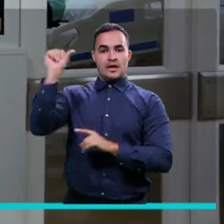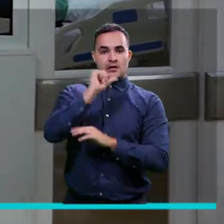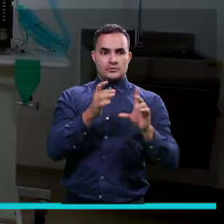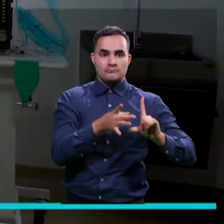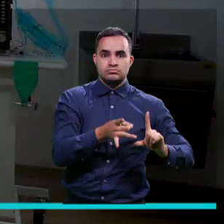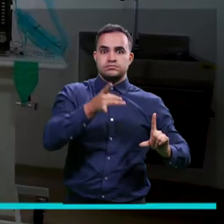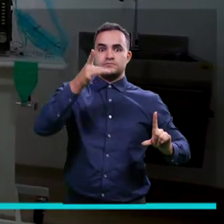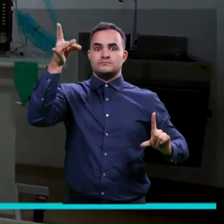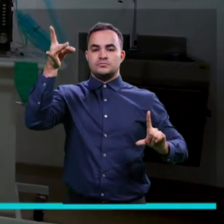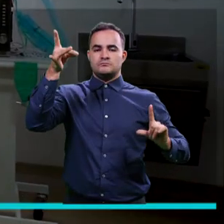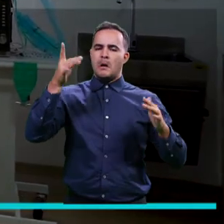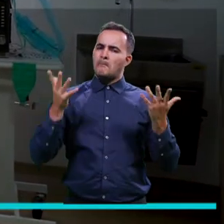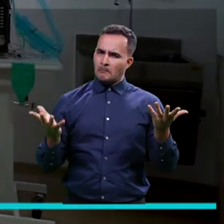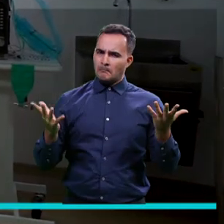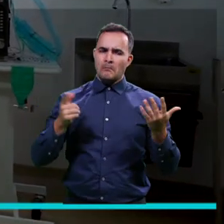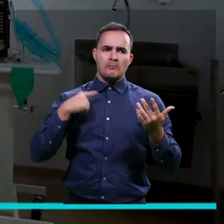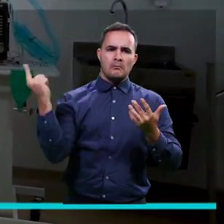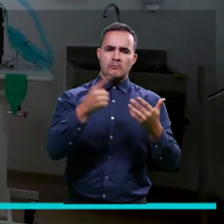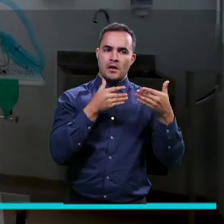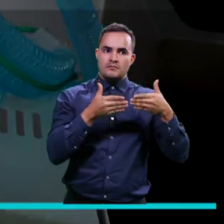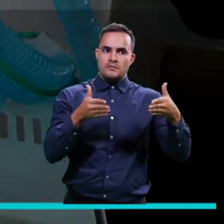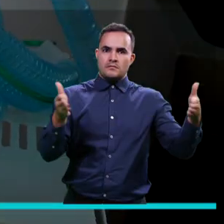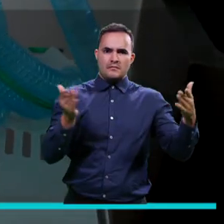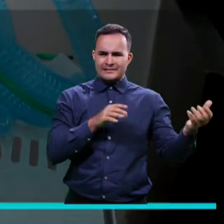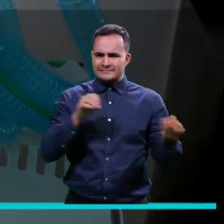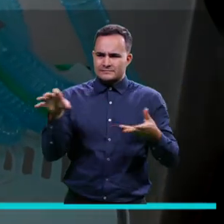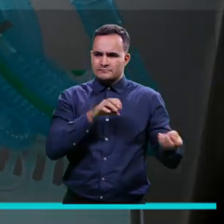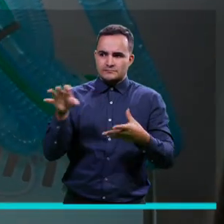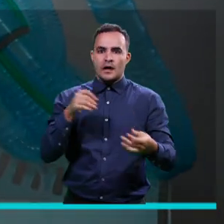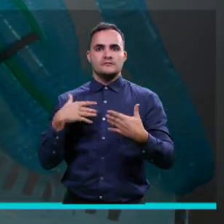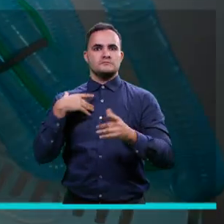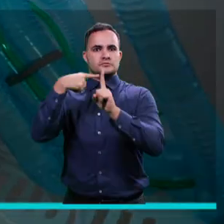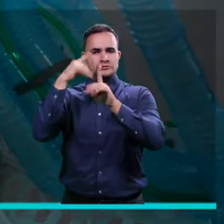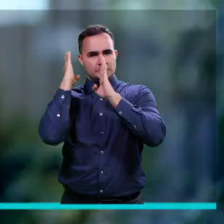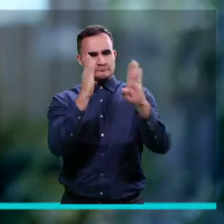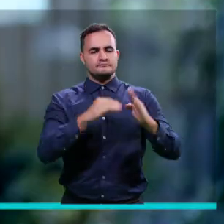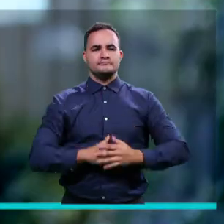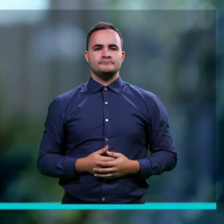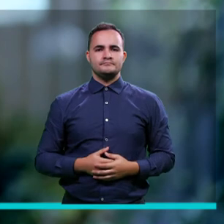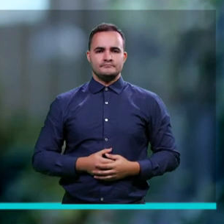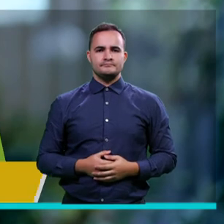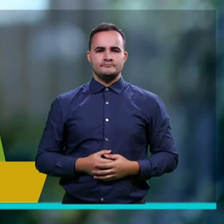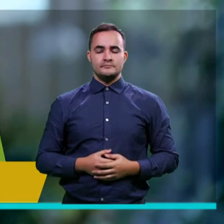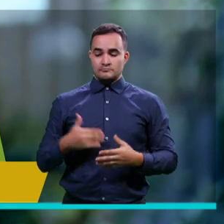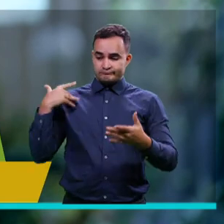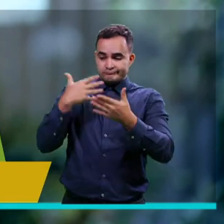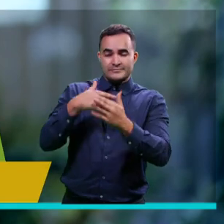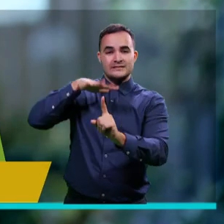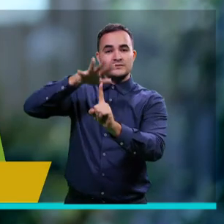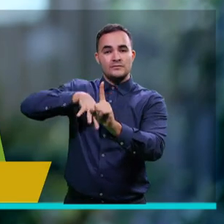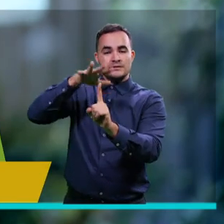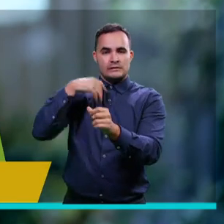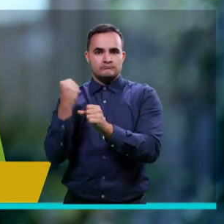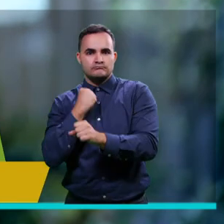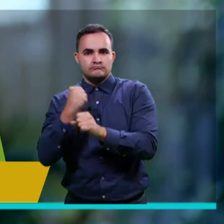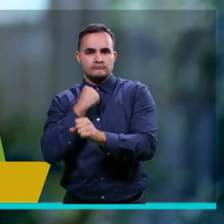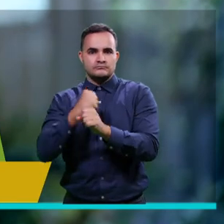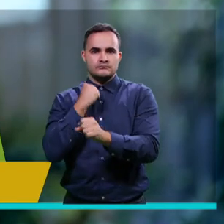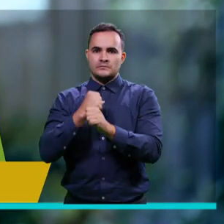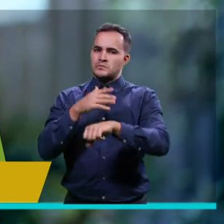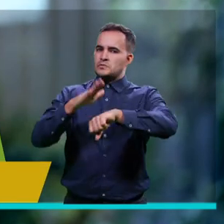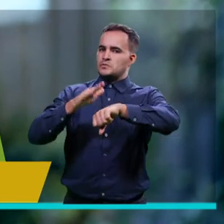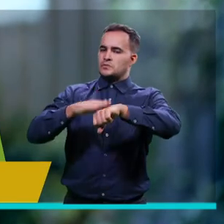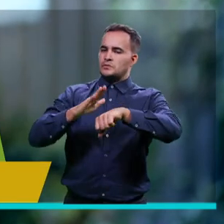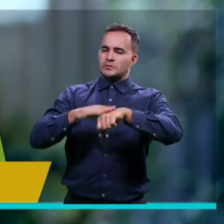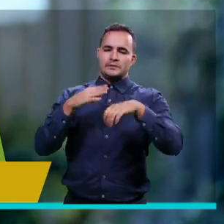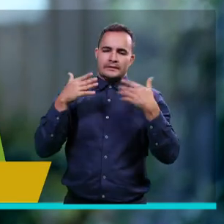pico de la pandemia, pero el trabajo de expansión ya estaba dando resultado. El trabajo que se ha hecho en estos cinco meses nos ha permitido, primero,